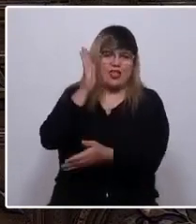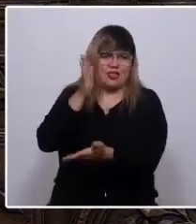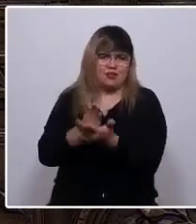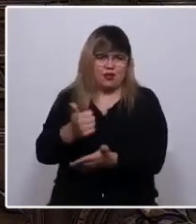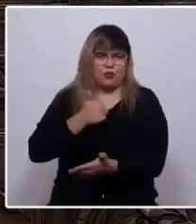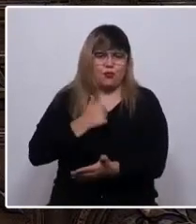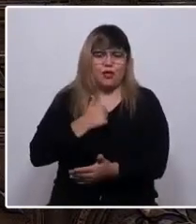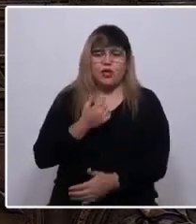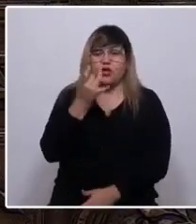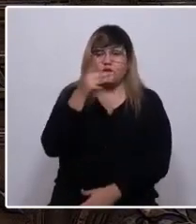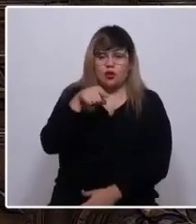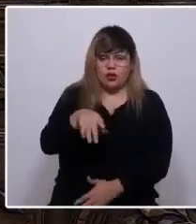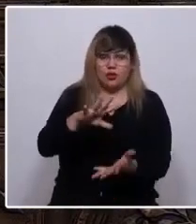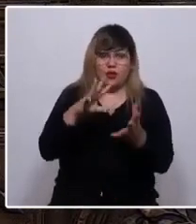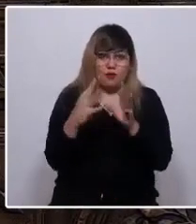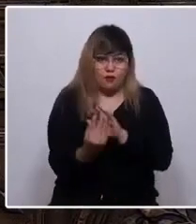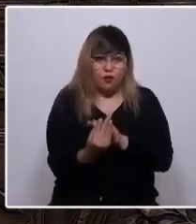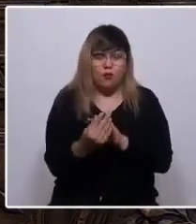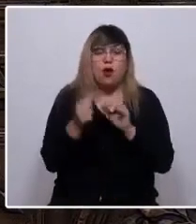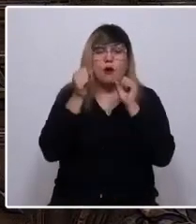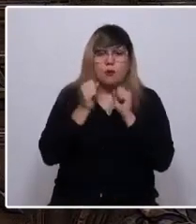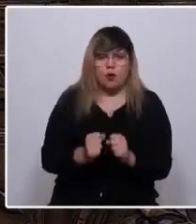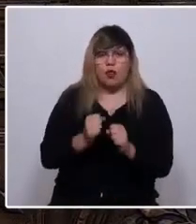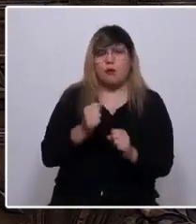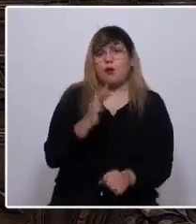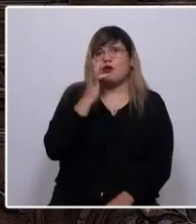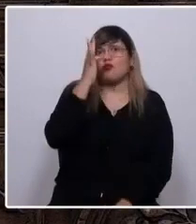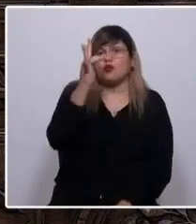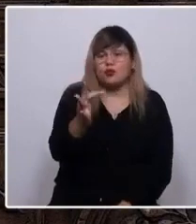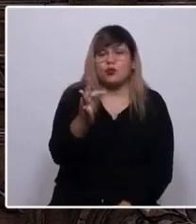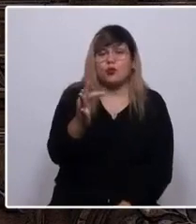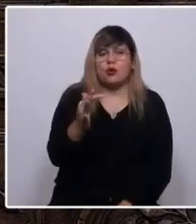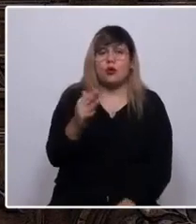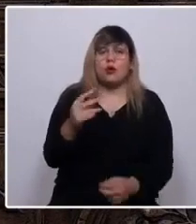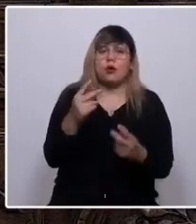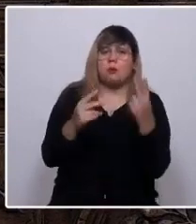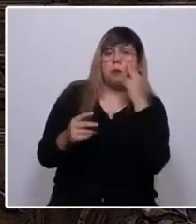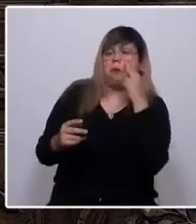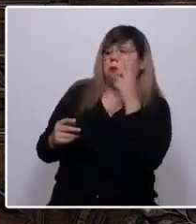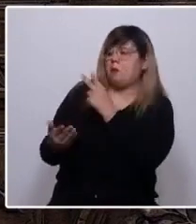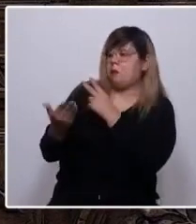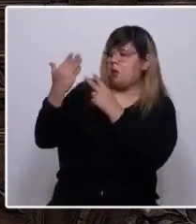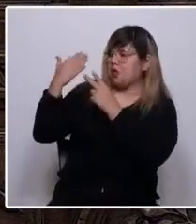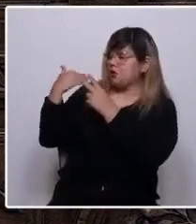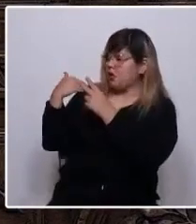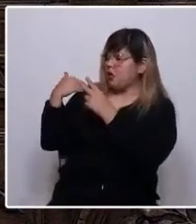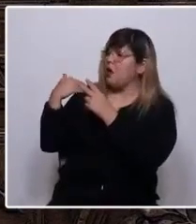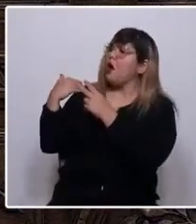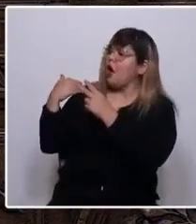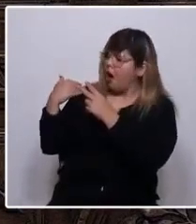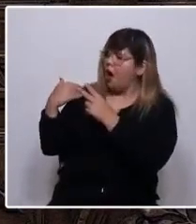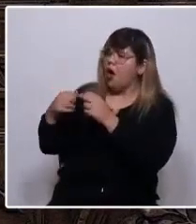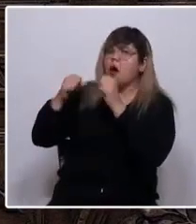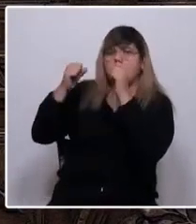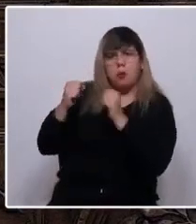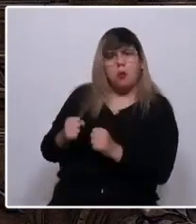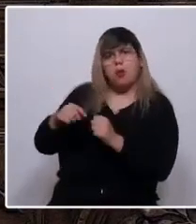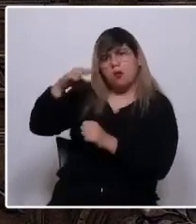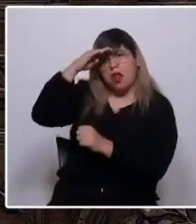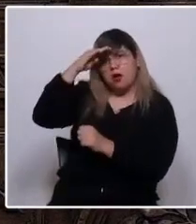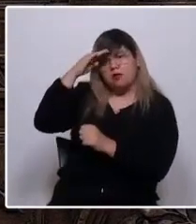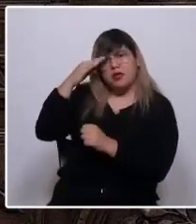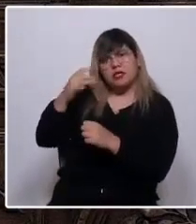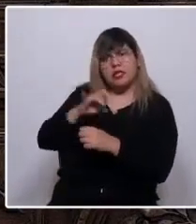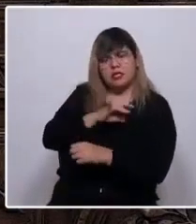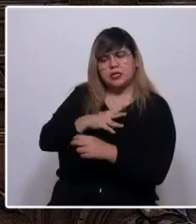Solo de esta forma podremos el día de mañana mirar atrás y ver que fuimos capaces de responder a la confianza que el pueblo de